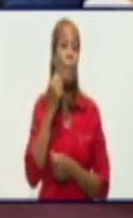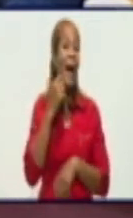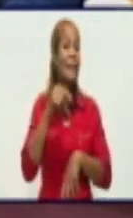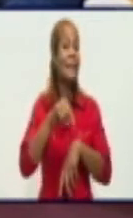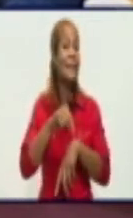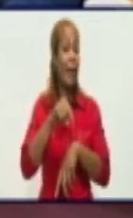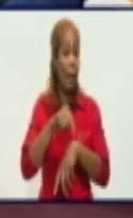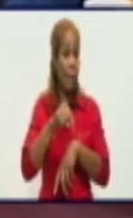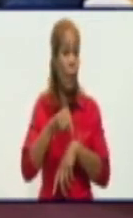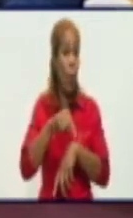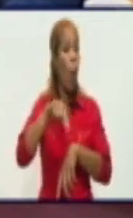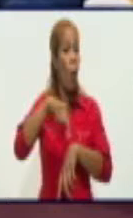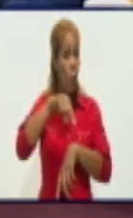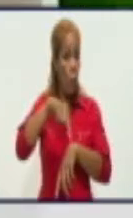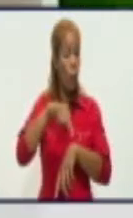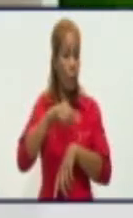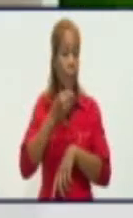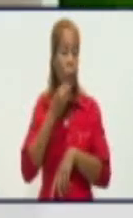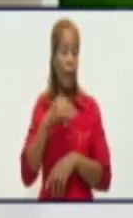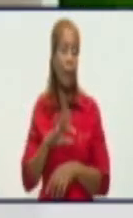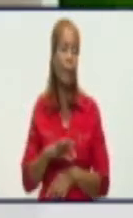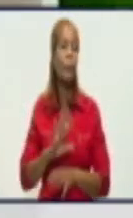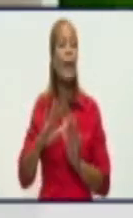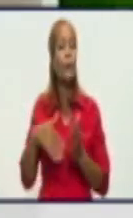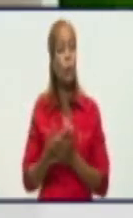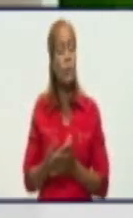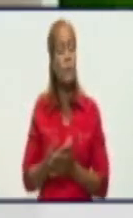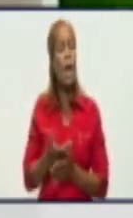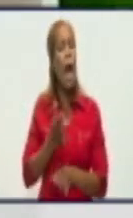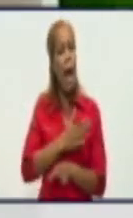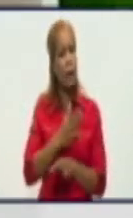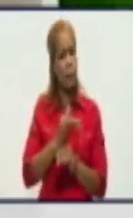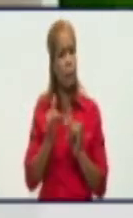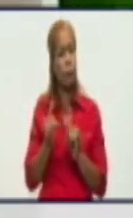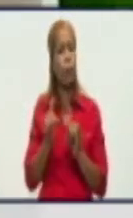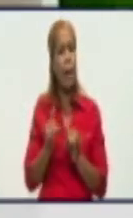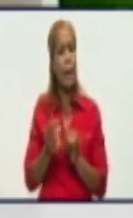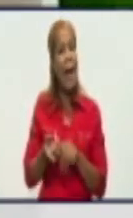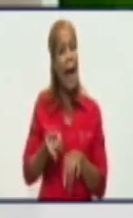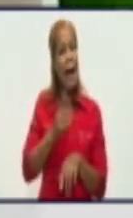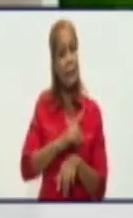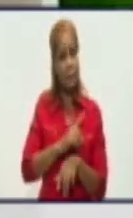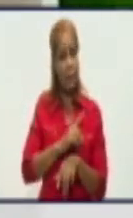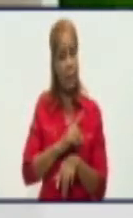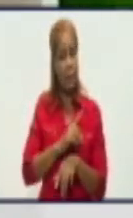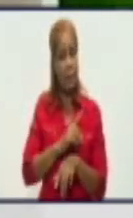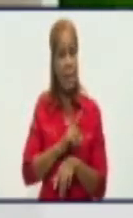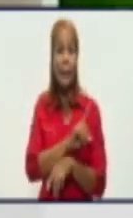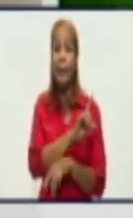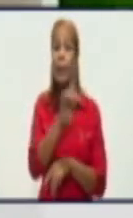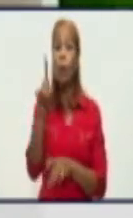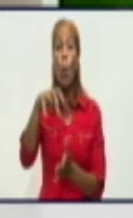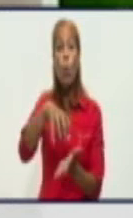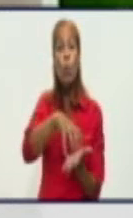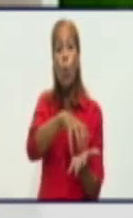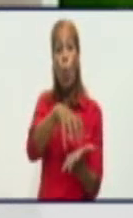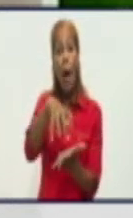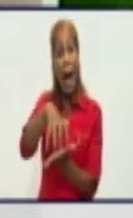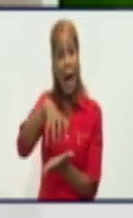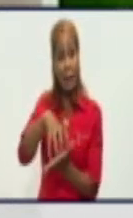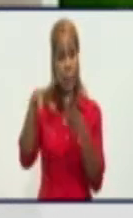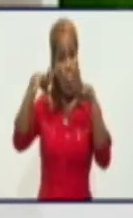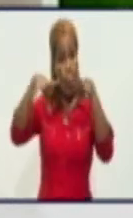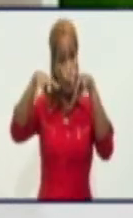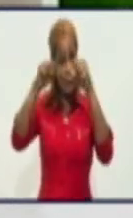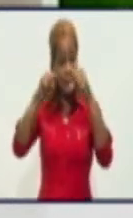en esta jornada, Solís? Sí, sí. Bueno, antes de referirme a lo que decías anteriormente, ayer ningún circuito llegó a las 4 horas. O sea, que no hubo necesidad de